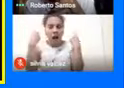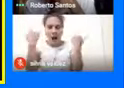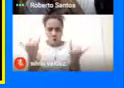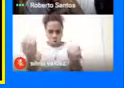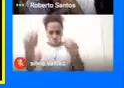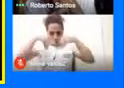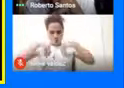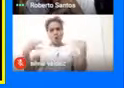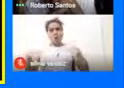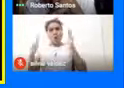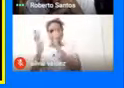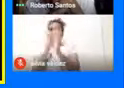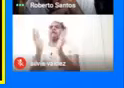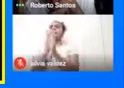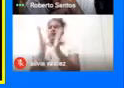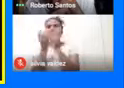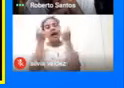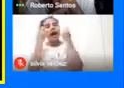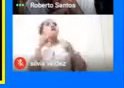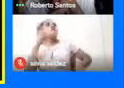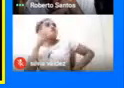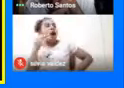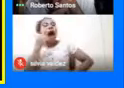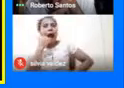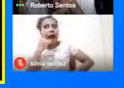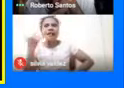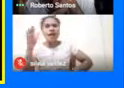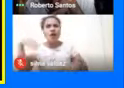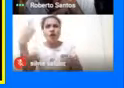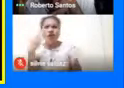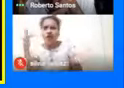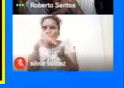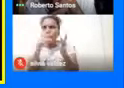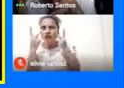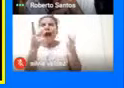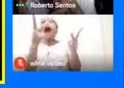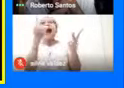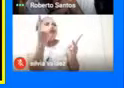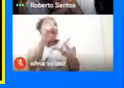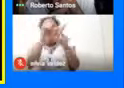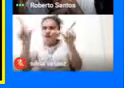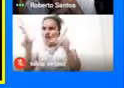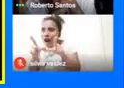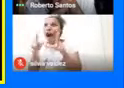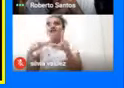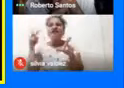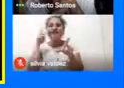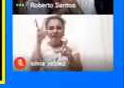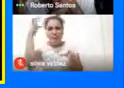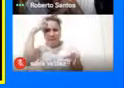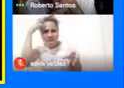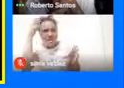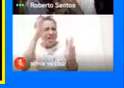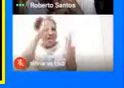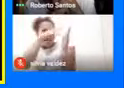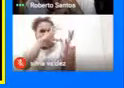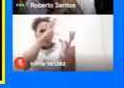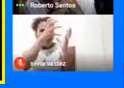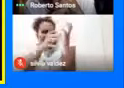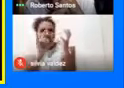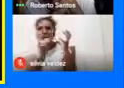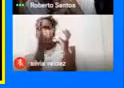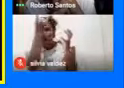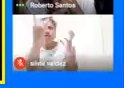nos estás Transmitiendo Y uno dice Como guau Ya la próxima vez Que yo vaya A algún lado Que vea una piedra Con algunos